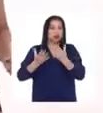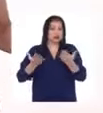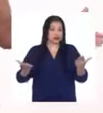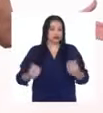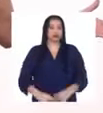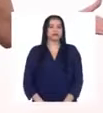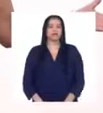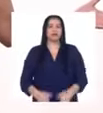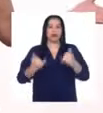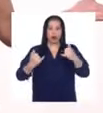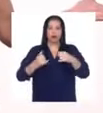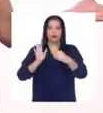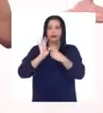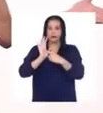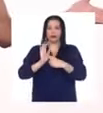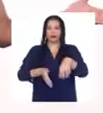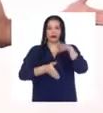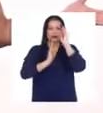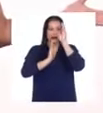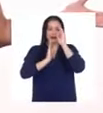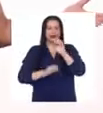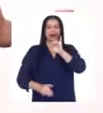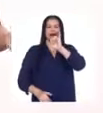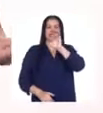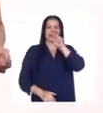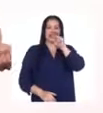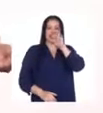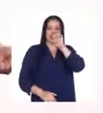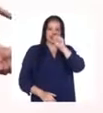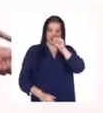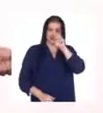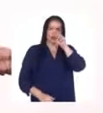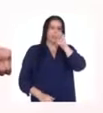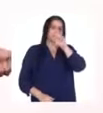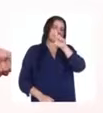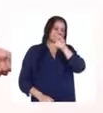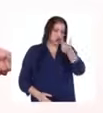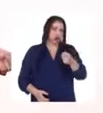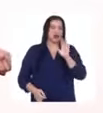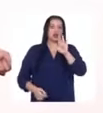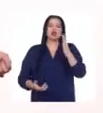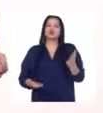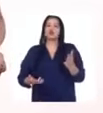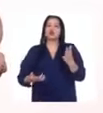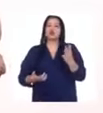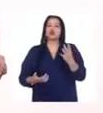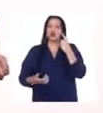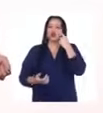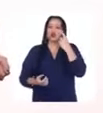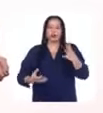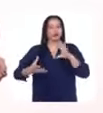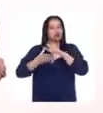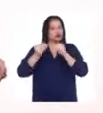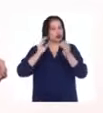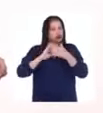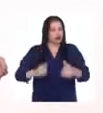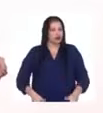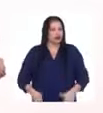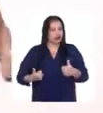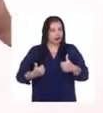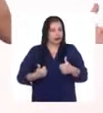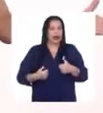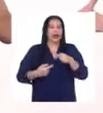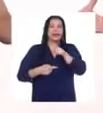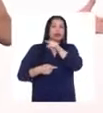presentaremos la charla de Inés Melchor. Veremos en este video su historia, que esperamos los